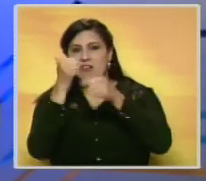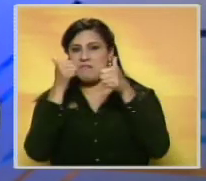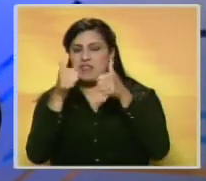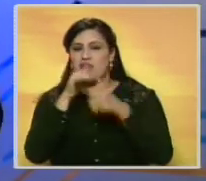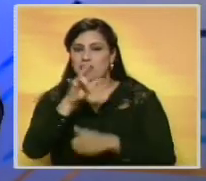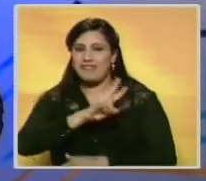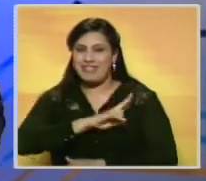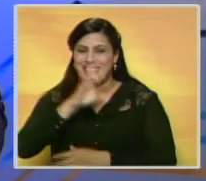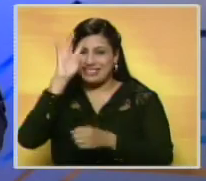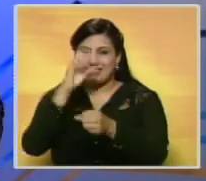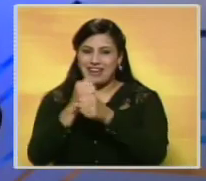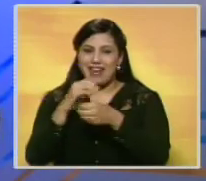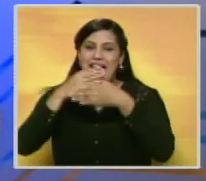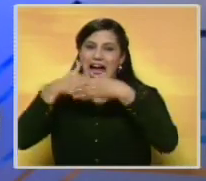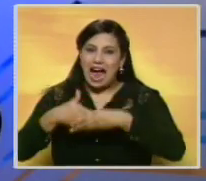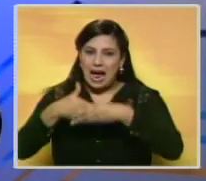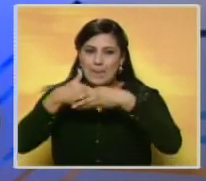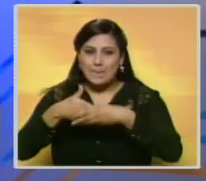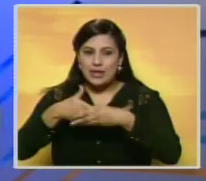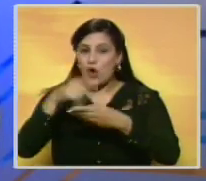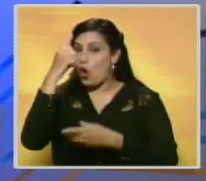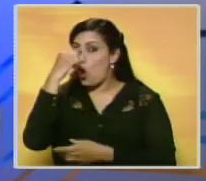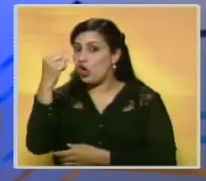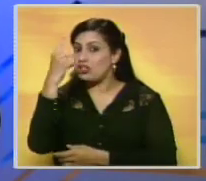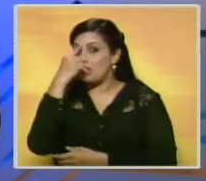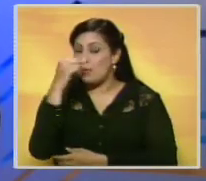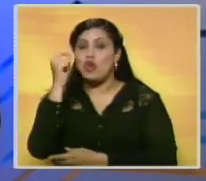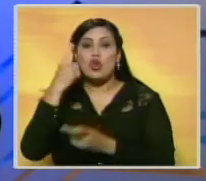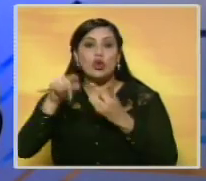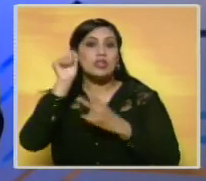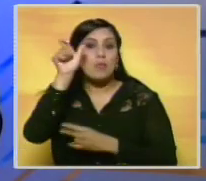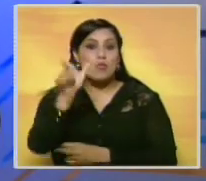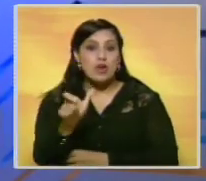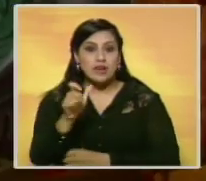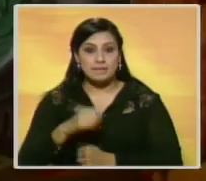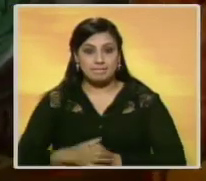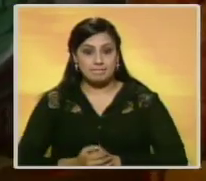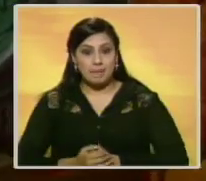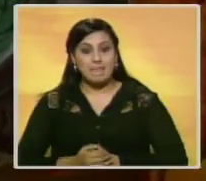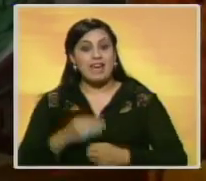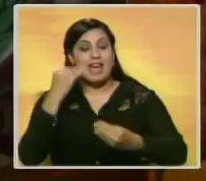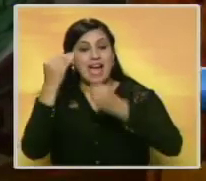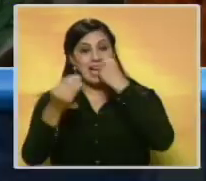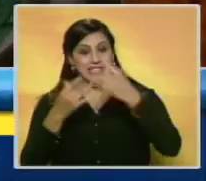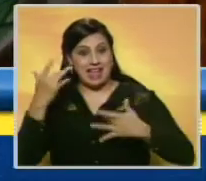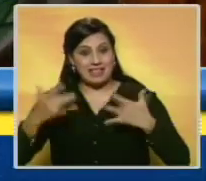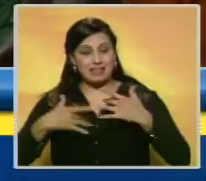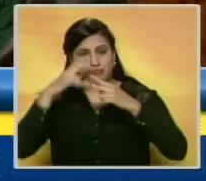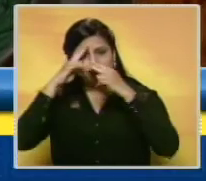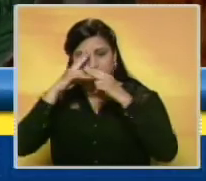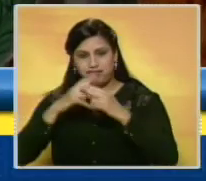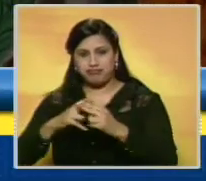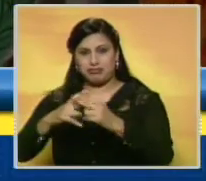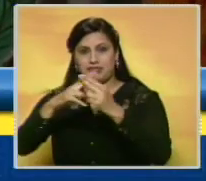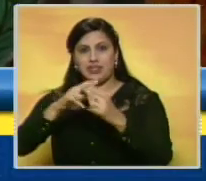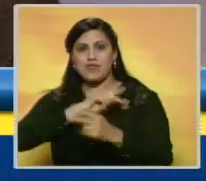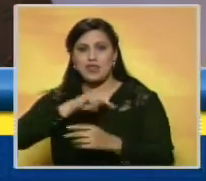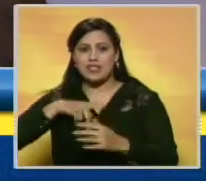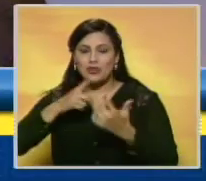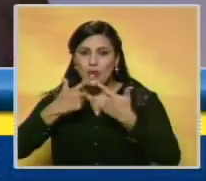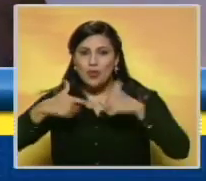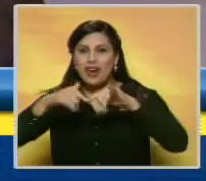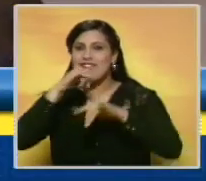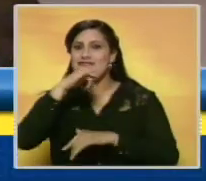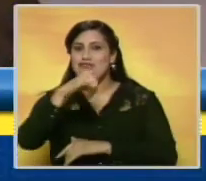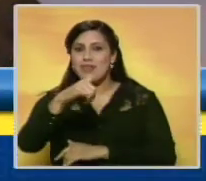Benevisión y el trabajo de nuestros compañeros José Manuel Dopazo y Fabiola Yaquinto. Durante el evento entregaron un reconocimiento a nuestro espacio